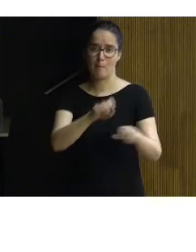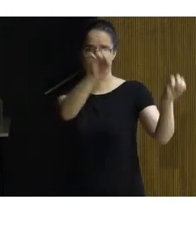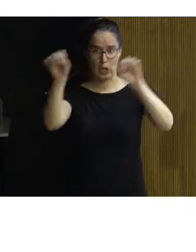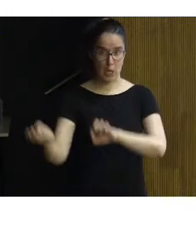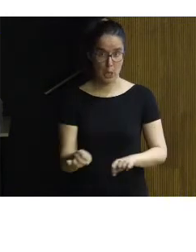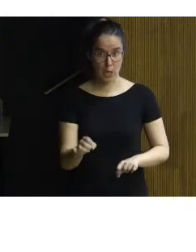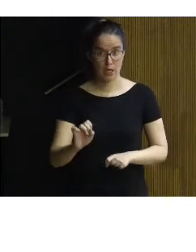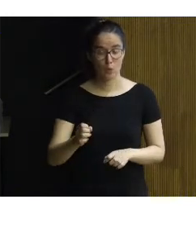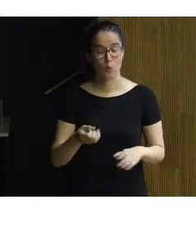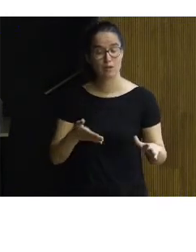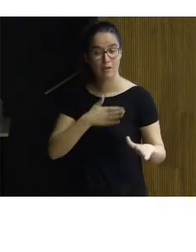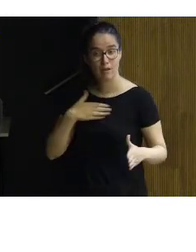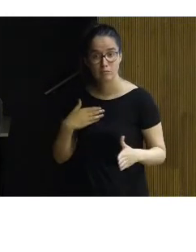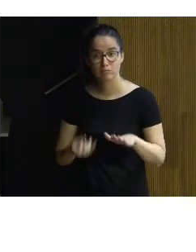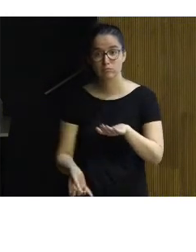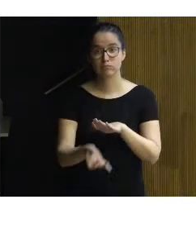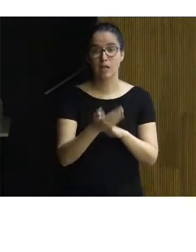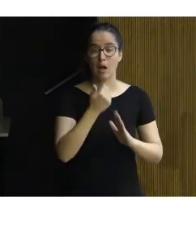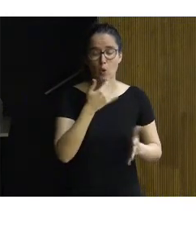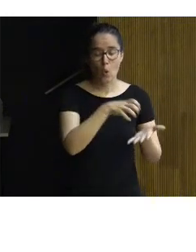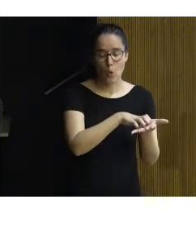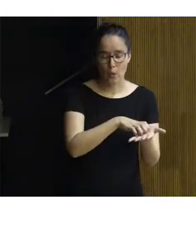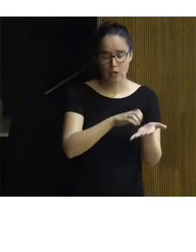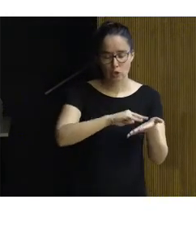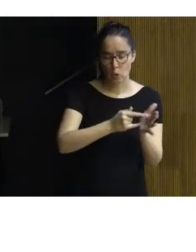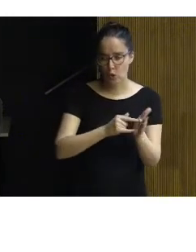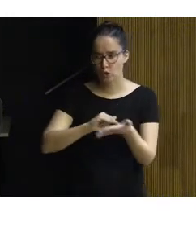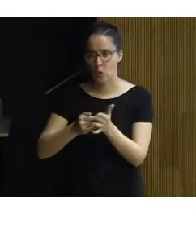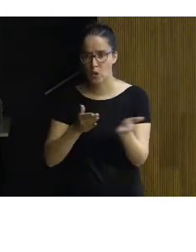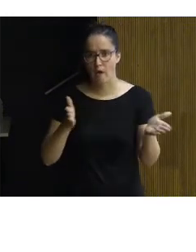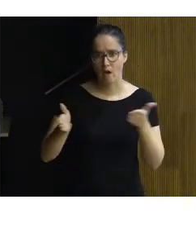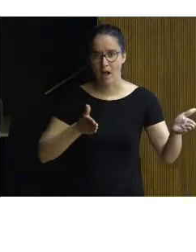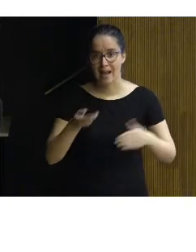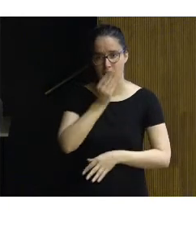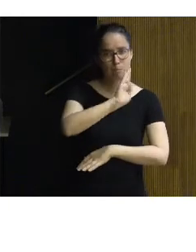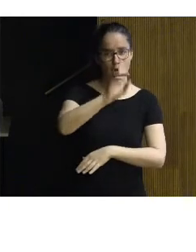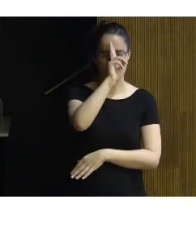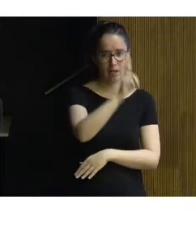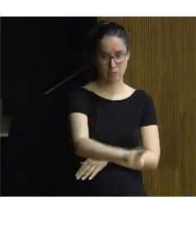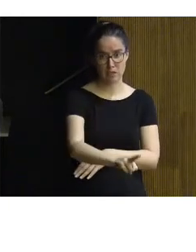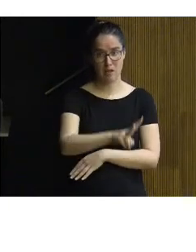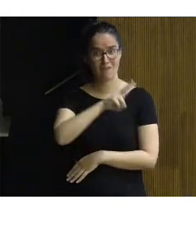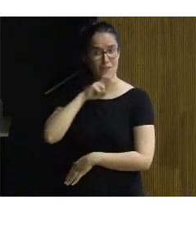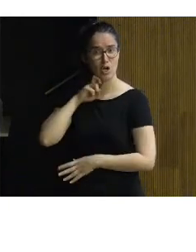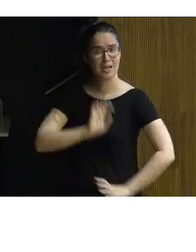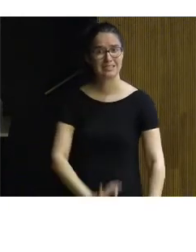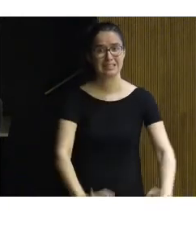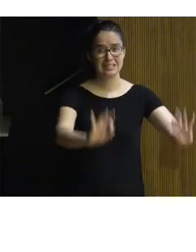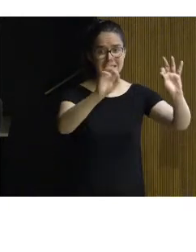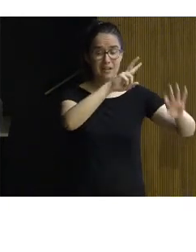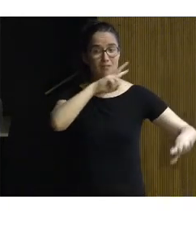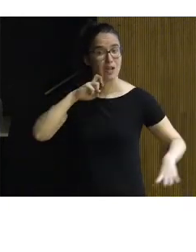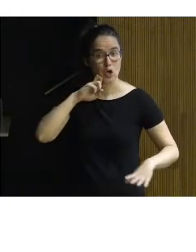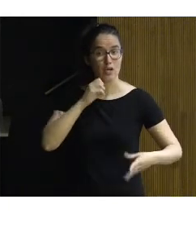Y cuando vayan a proyectar ante la duda entre dos soluciones, seleccionen la que mejor respete y pongan valor la singularidad y bagaje